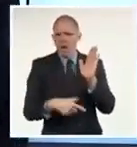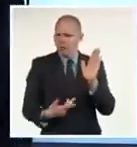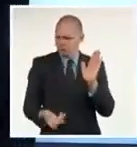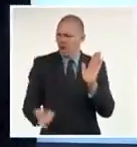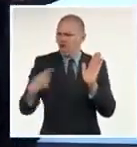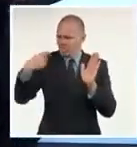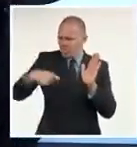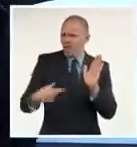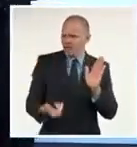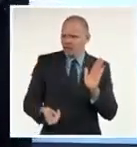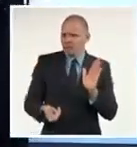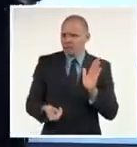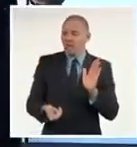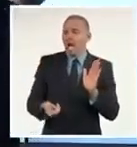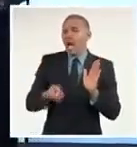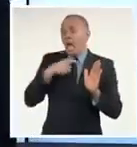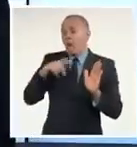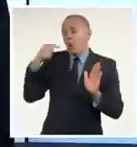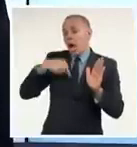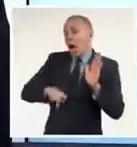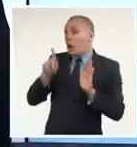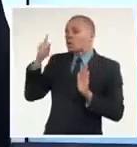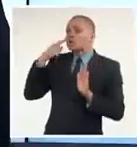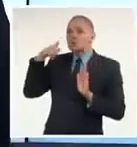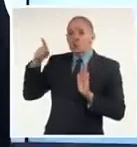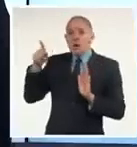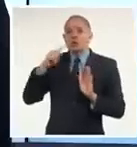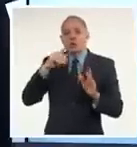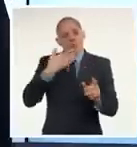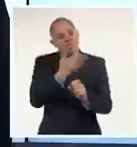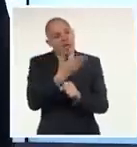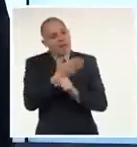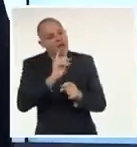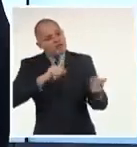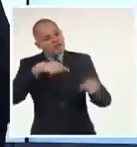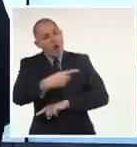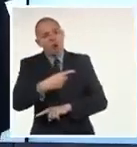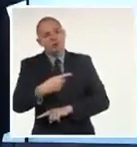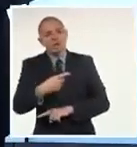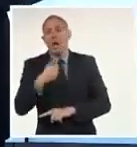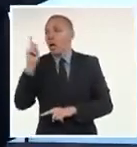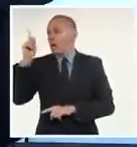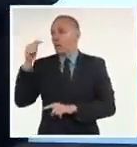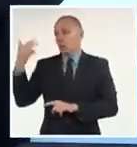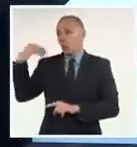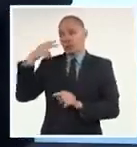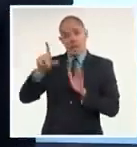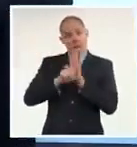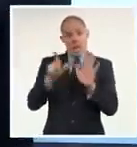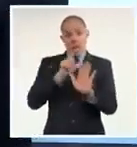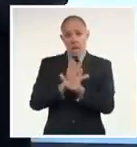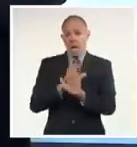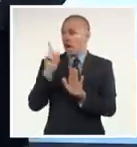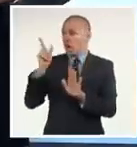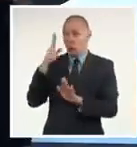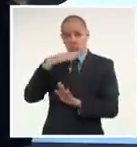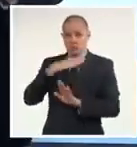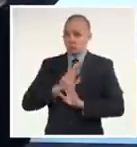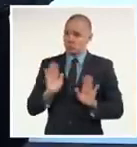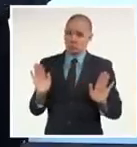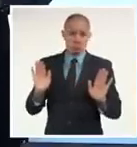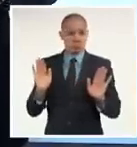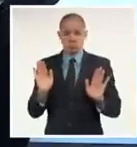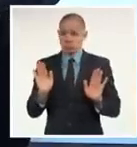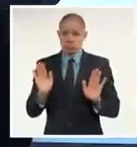virtud de una conducta corrupta carecen de validez jurídica. Son nulos. El comportamiento de los referidos funcionarios concitó